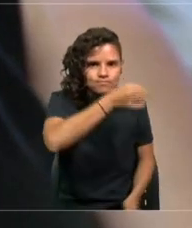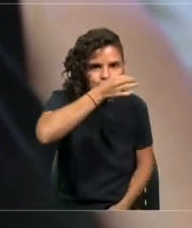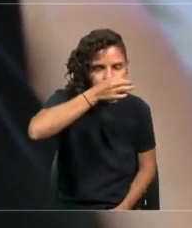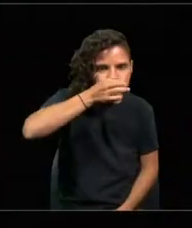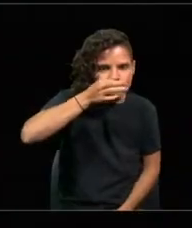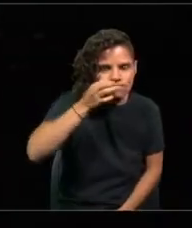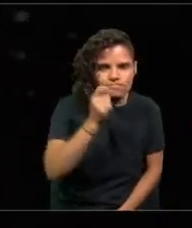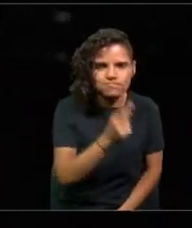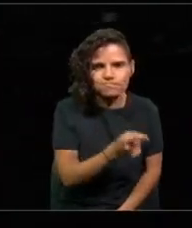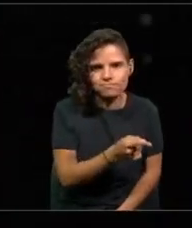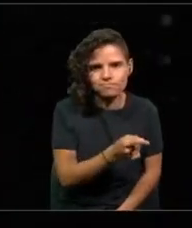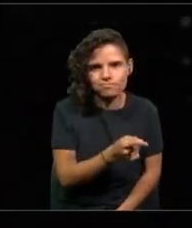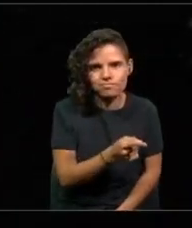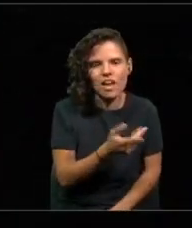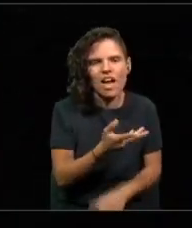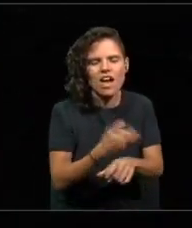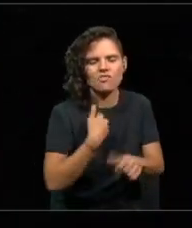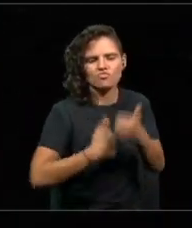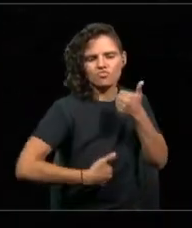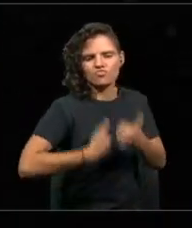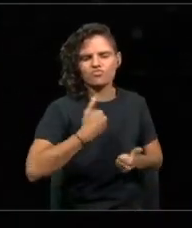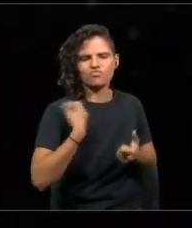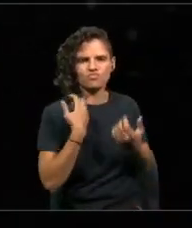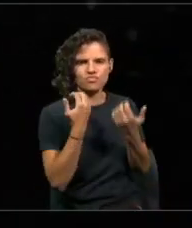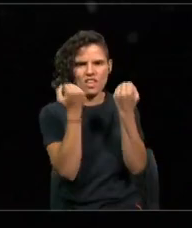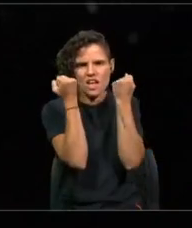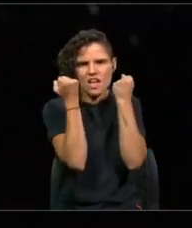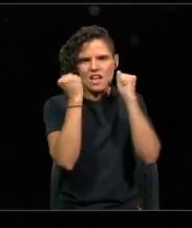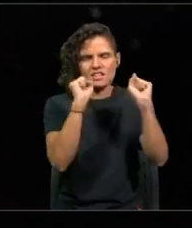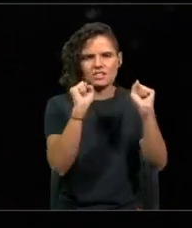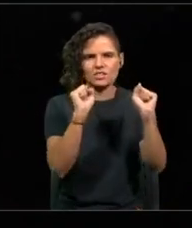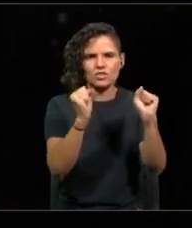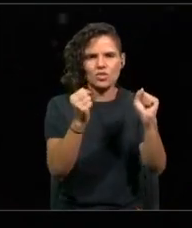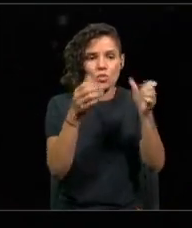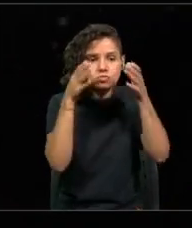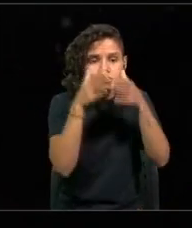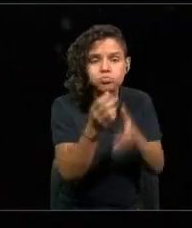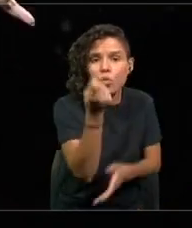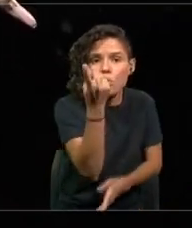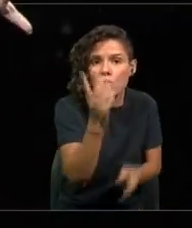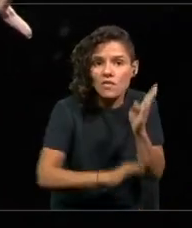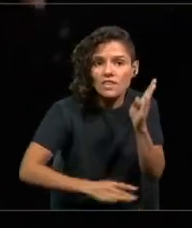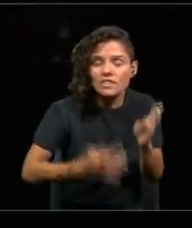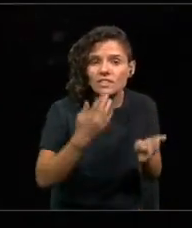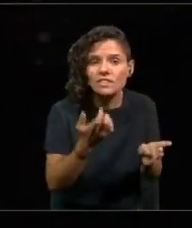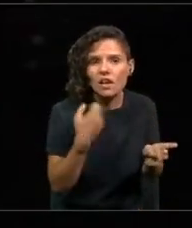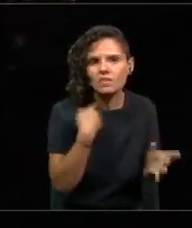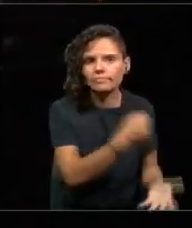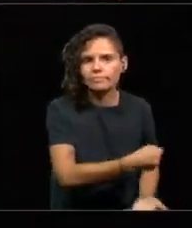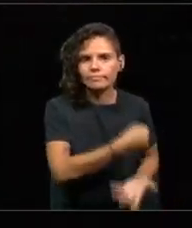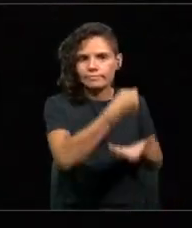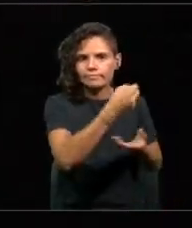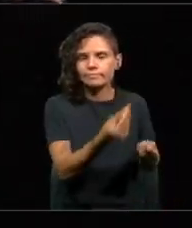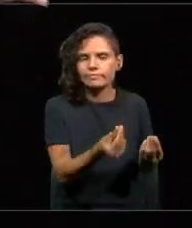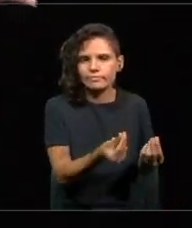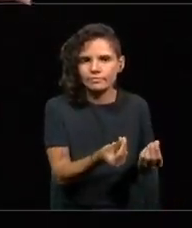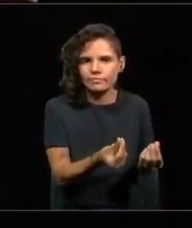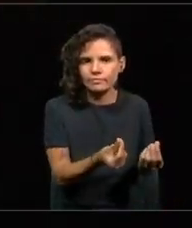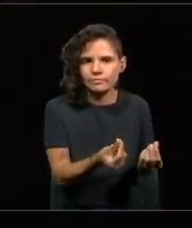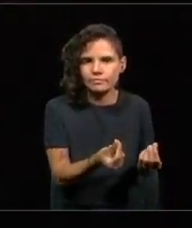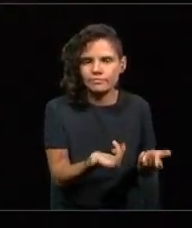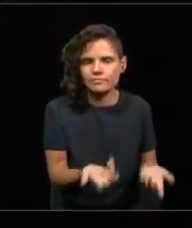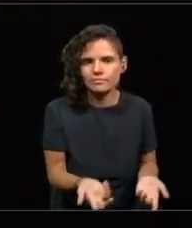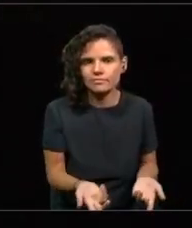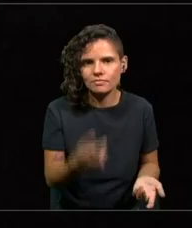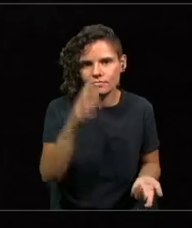en el éxito a partir de lo económico. De altas tasas de crecimiento, como ya no vamos a conocer probablemente